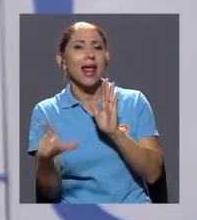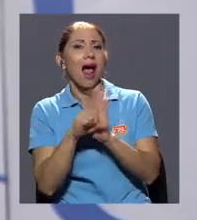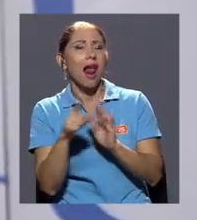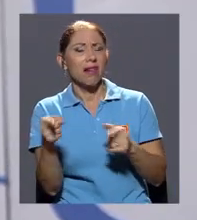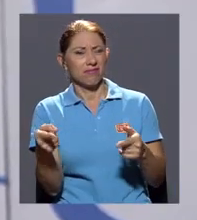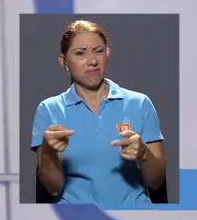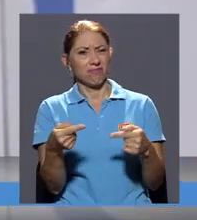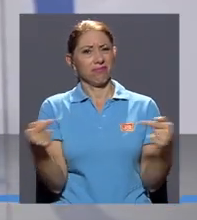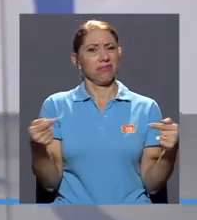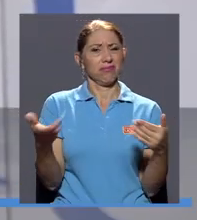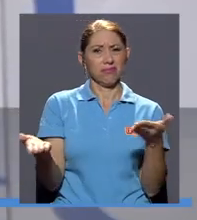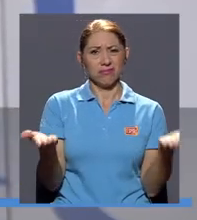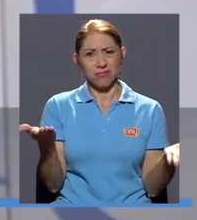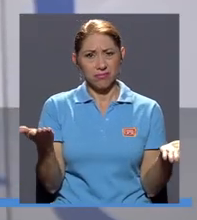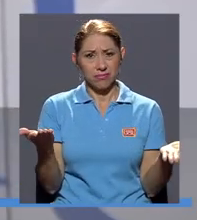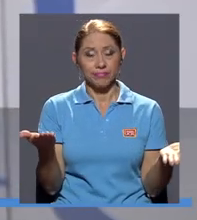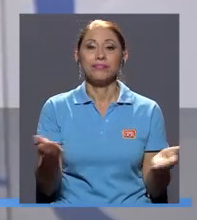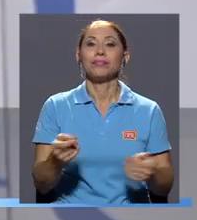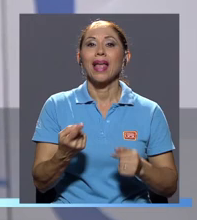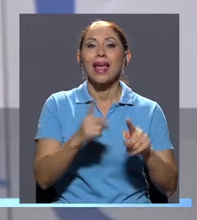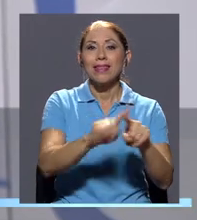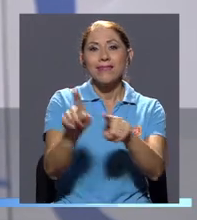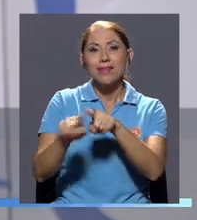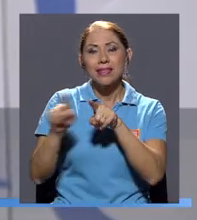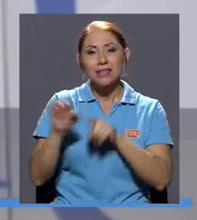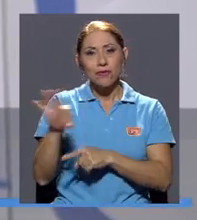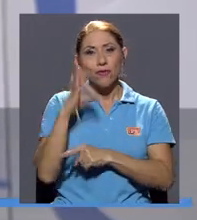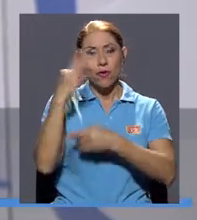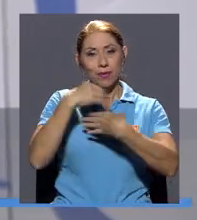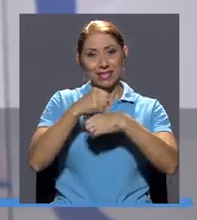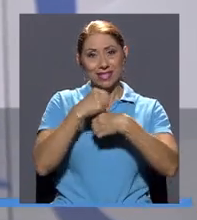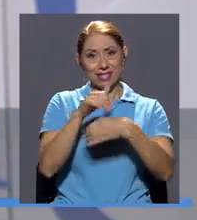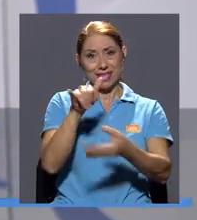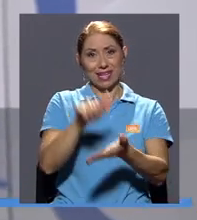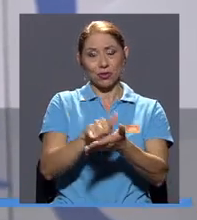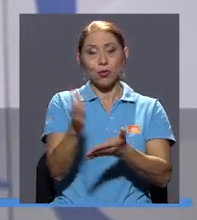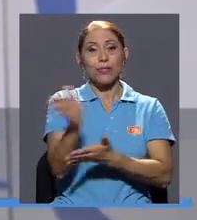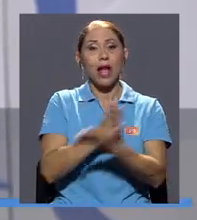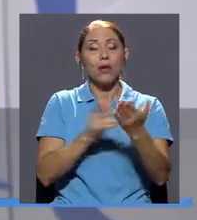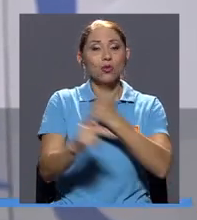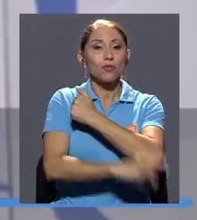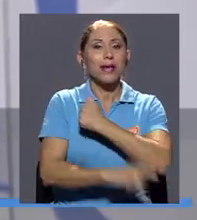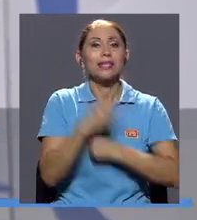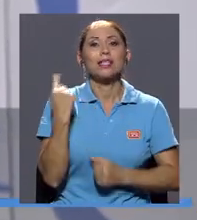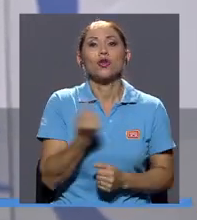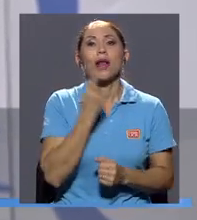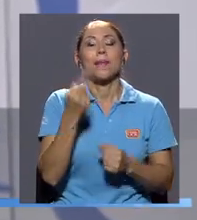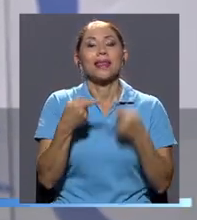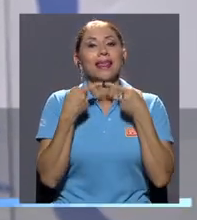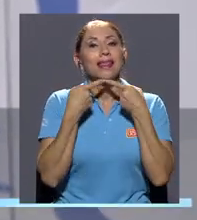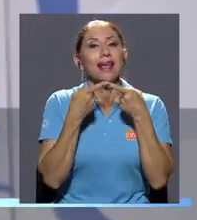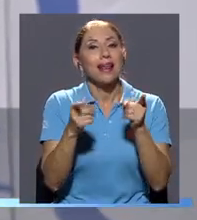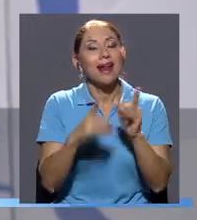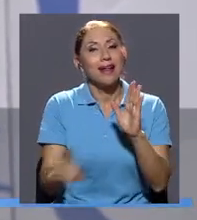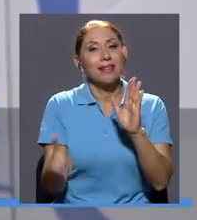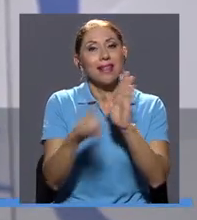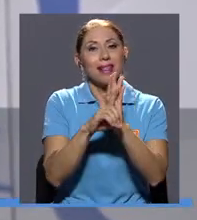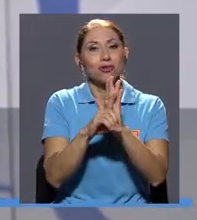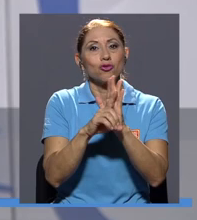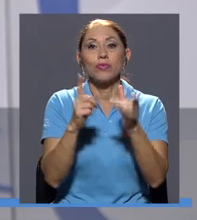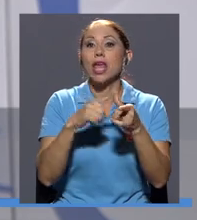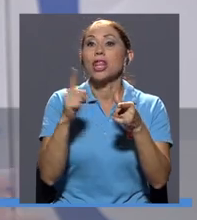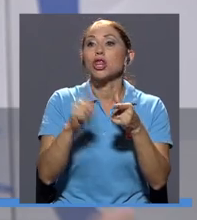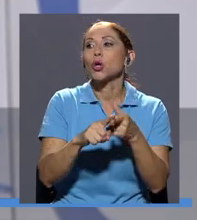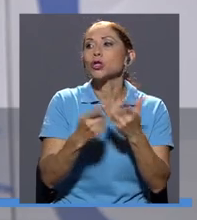Claro. Vamos a ver, hay diferentes formas de hacer esto. Hay algunos países que solo declaran el derecho y por lo tanto el ejercicio es libre,